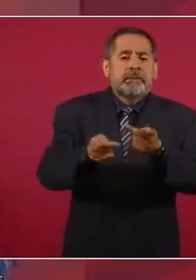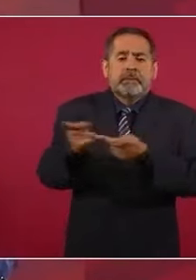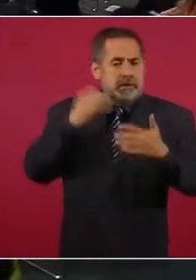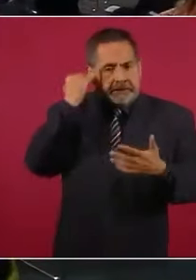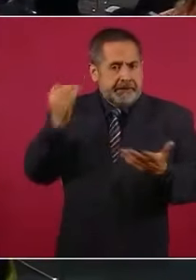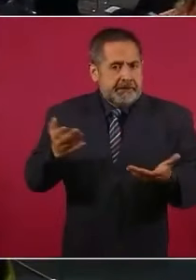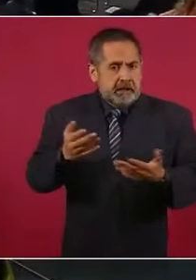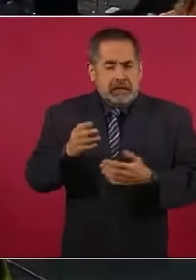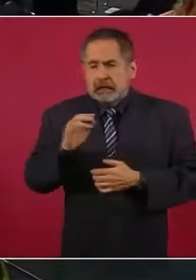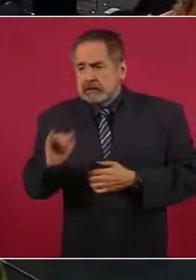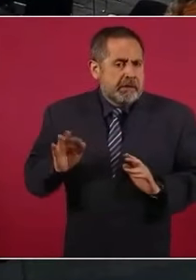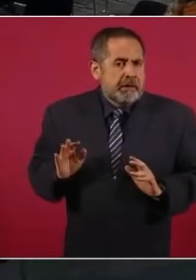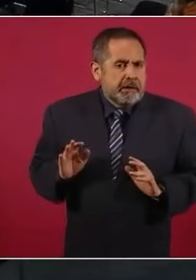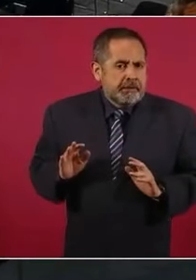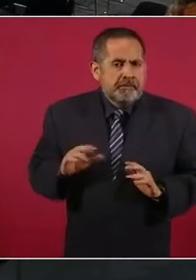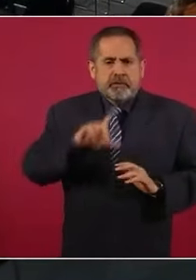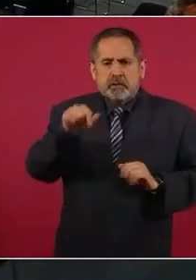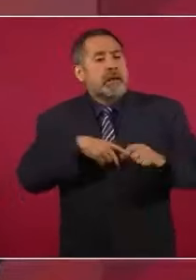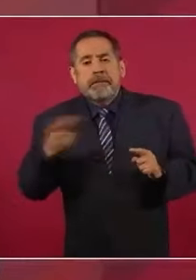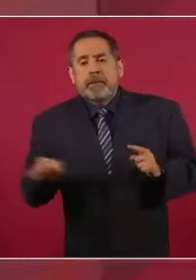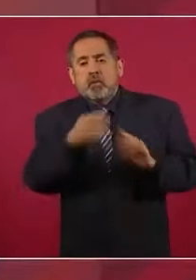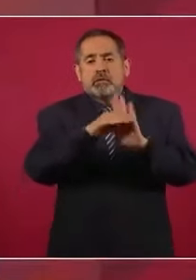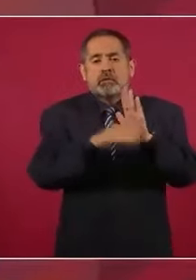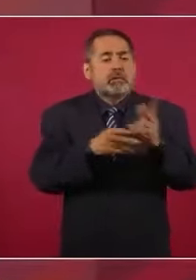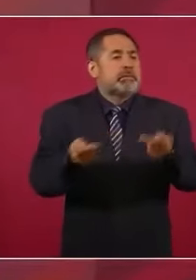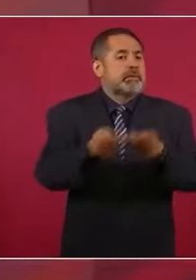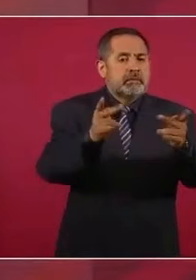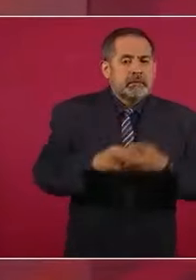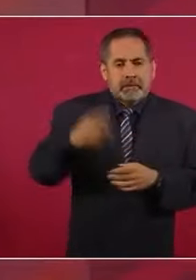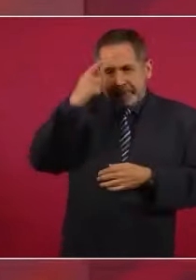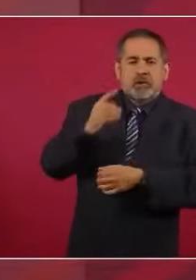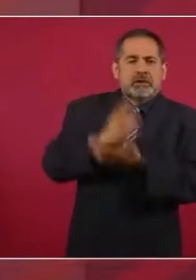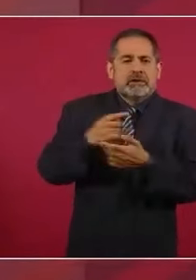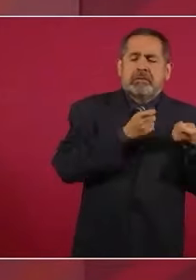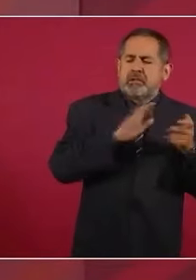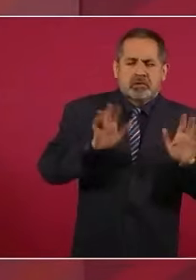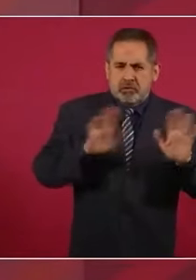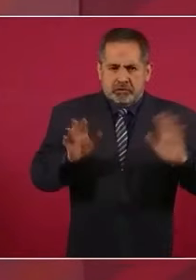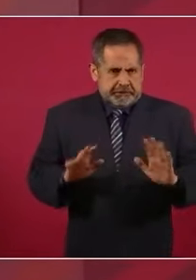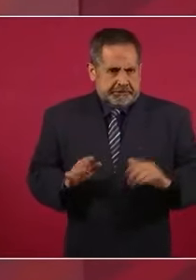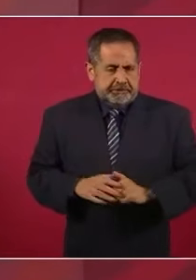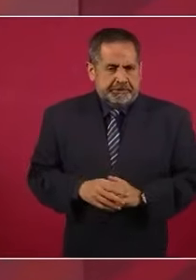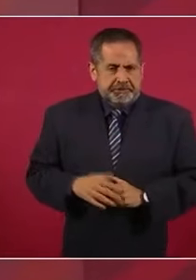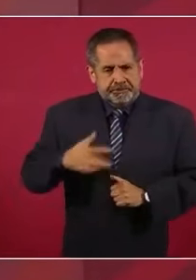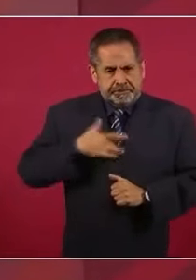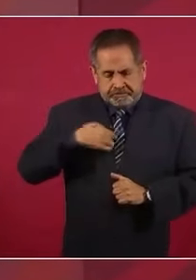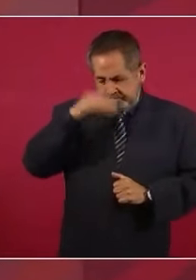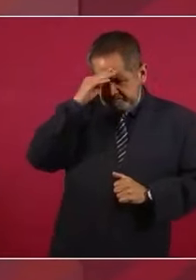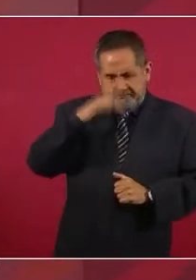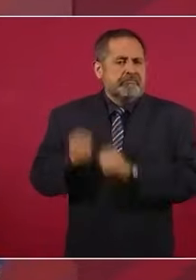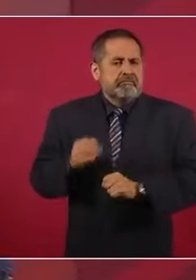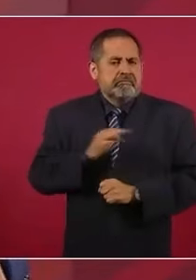argumentando a favor, en contra, preguntarle a la gente, para que no sea esto un asunto popular. Yo, además de que estoy